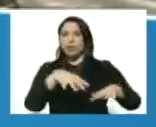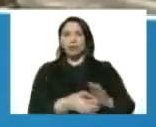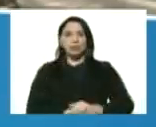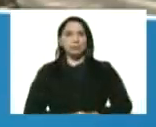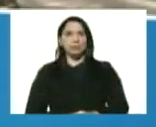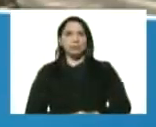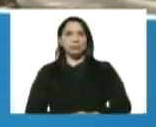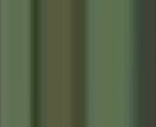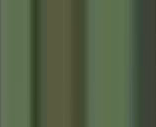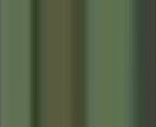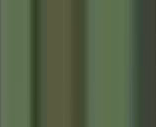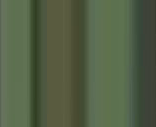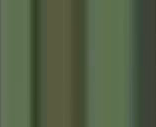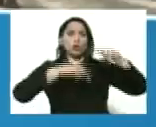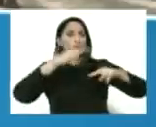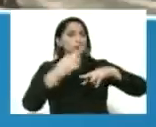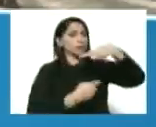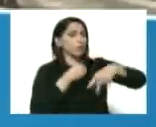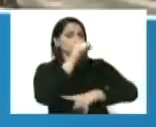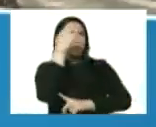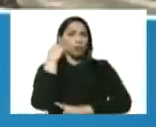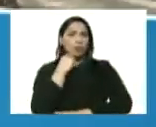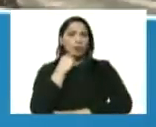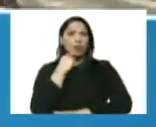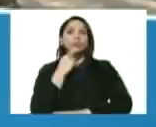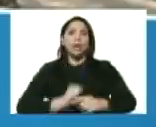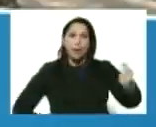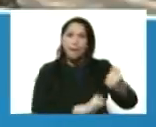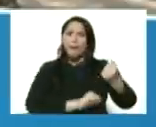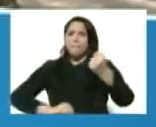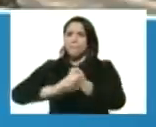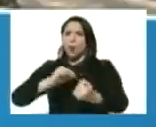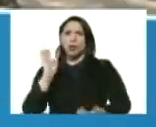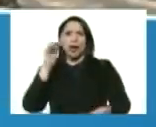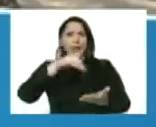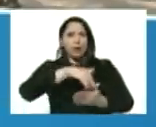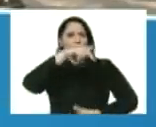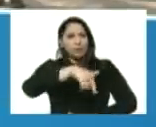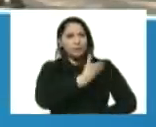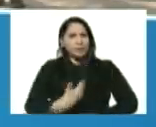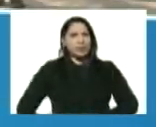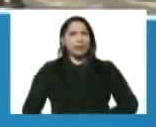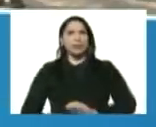más de la revolución bolivariana cuente con Chuao cuente con Aragua presidente gracias